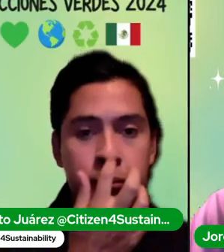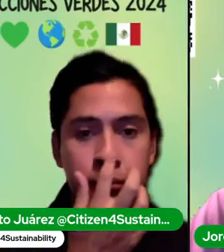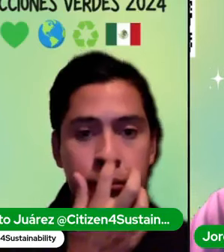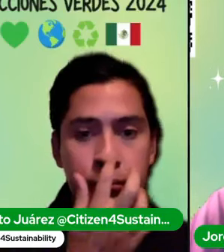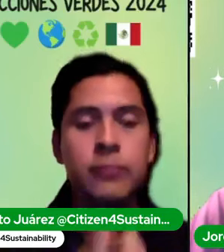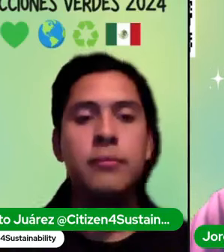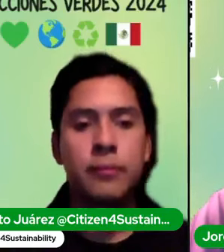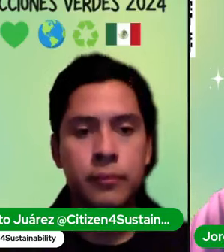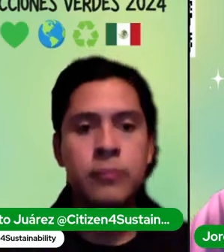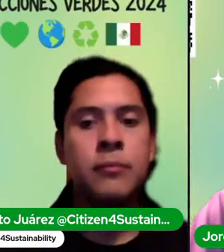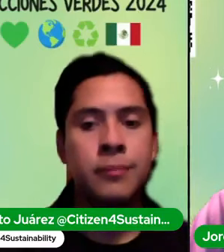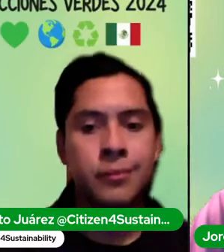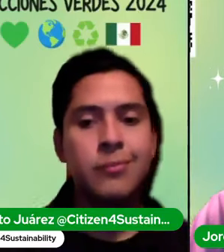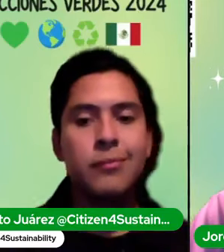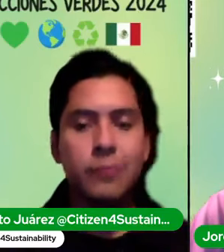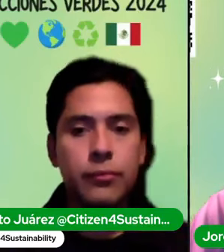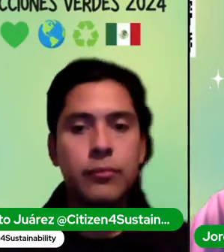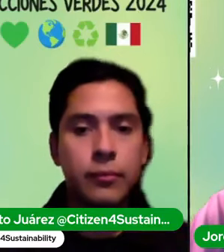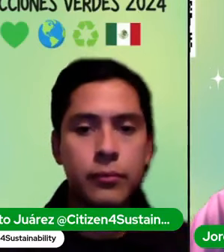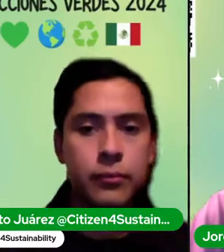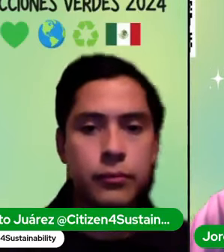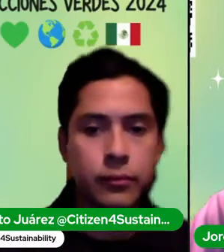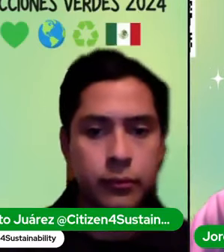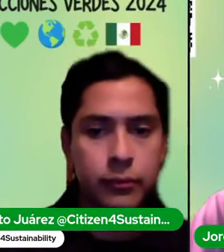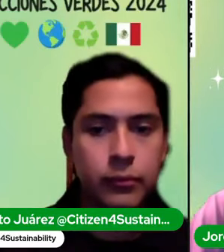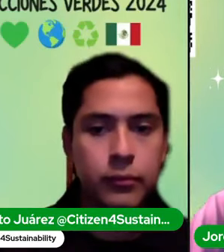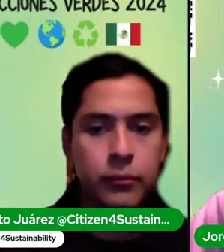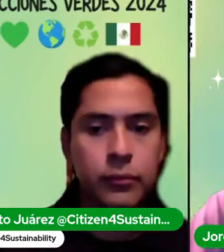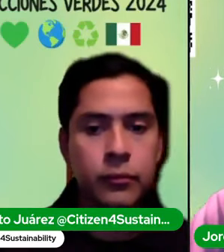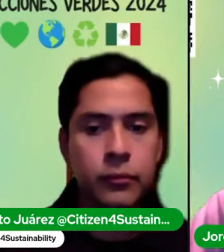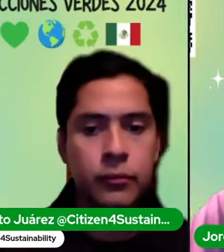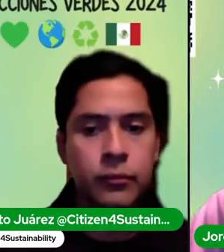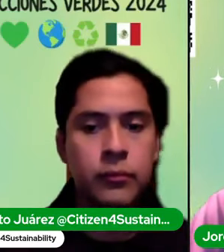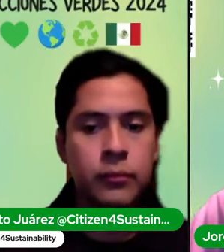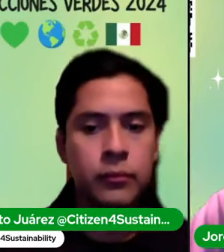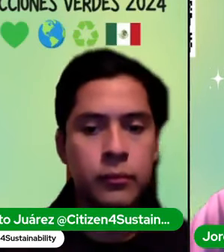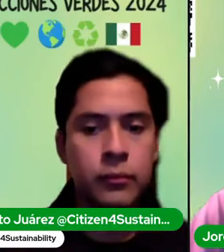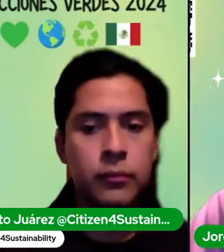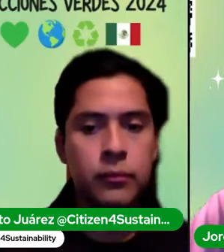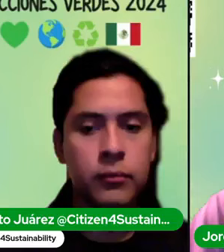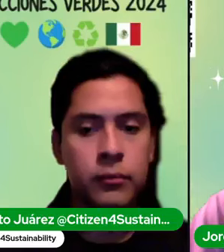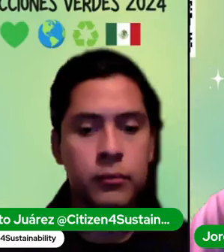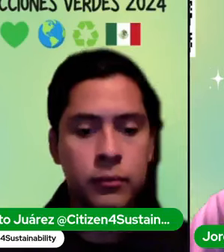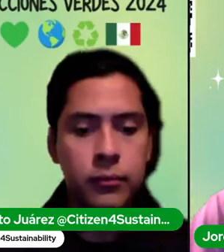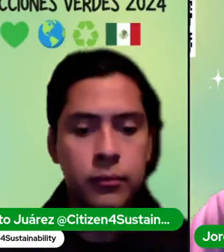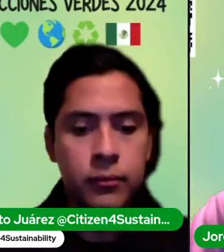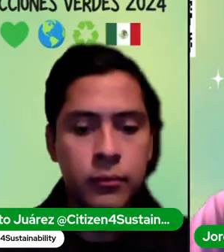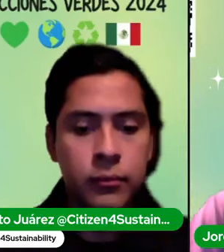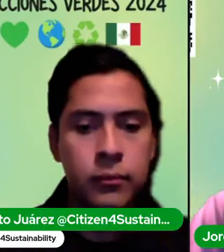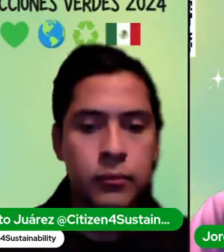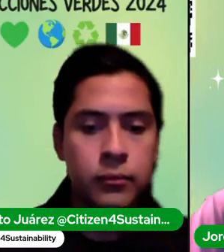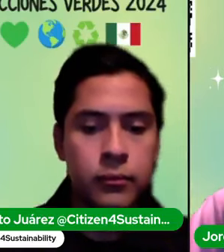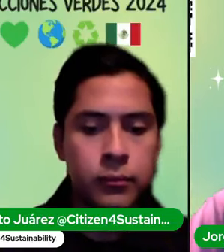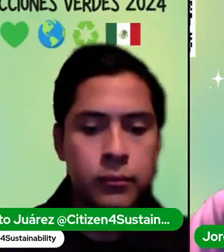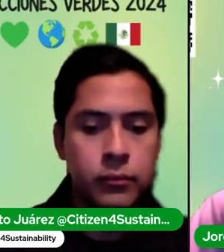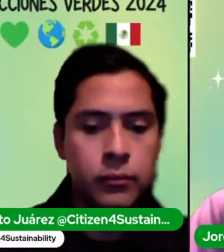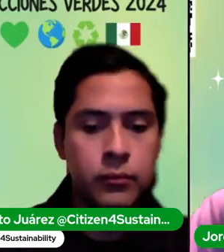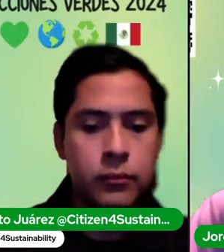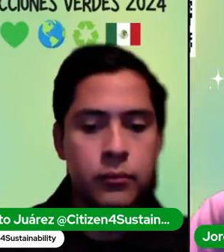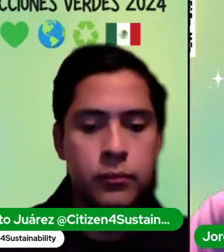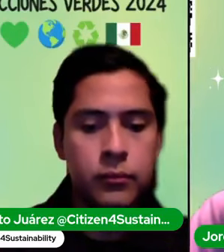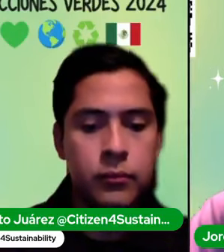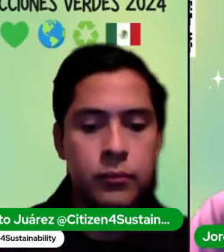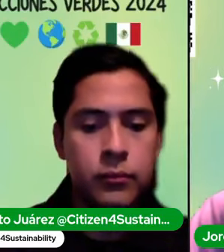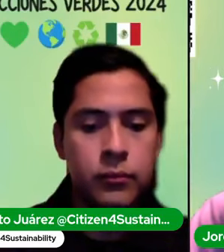es garantizar los servicios básicos agua y electricidad se mencionó muchas veces agua pero muy pocas veces electricidad y otras